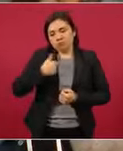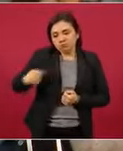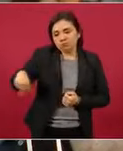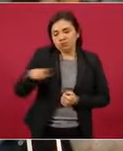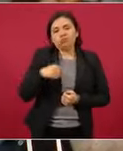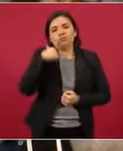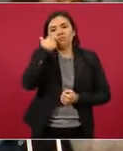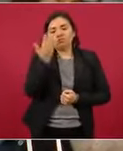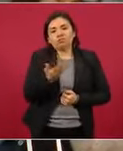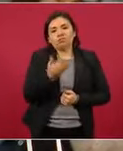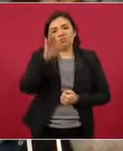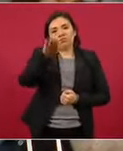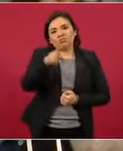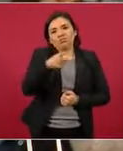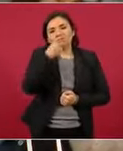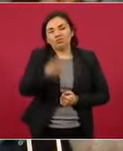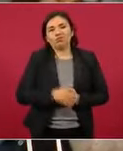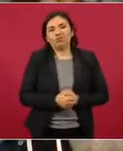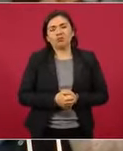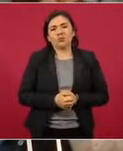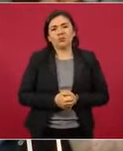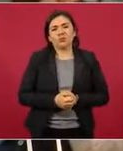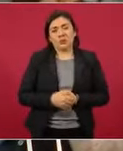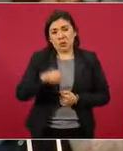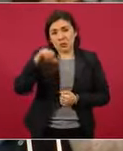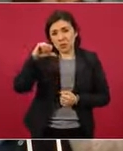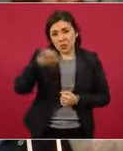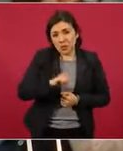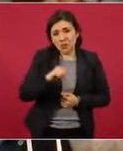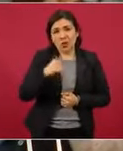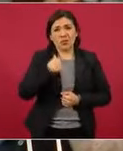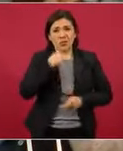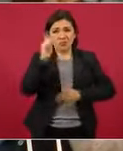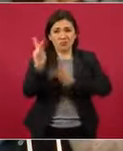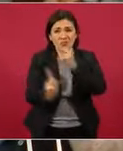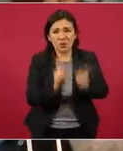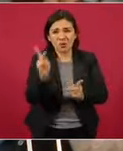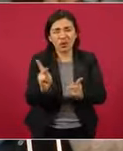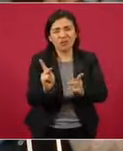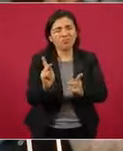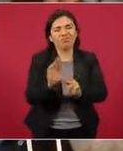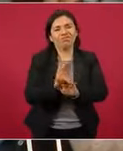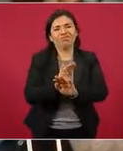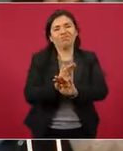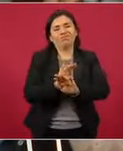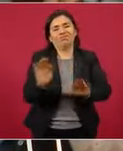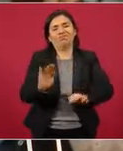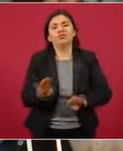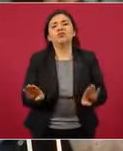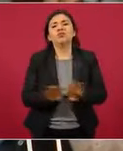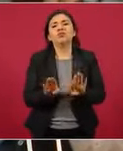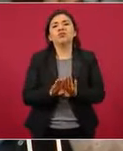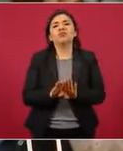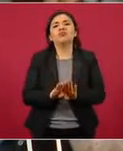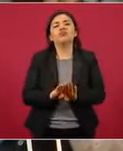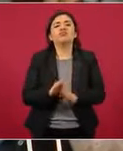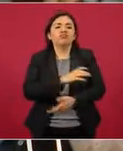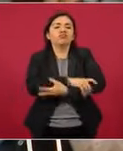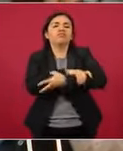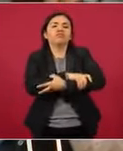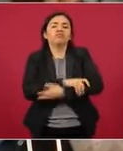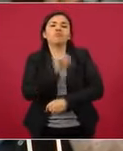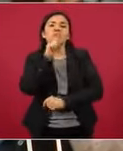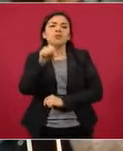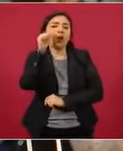Quiero decirle que este día no le queremos formular preguntas en solidaridad con estas acciones que